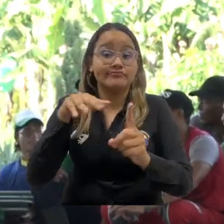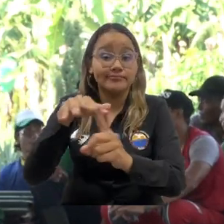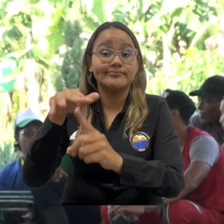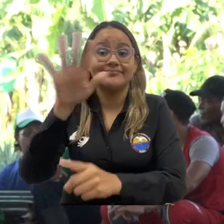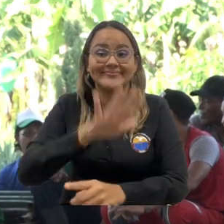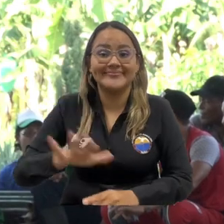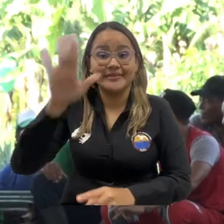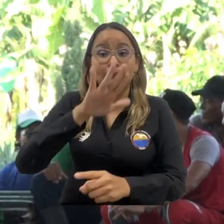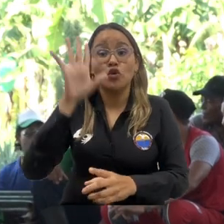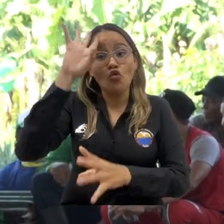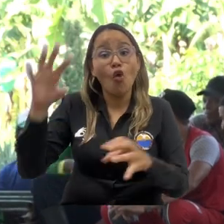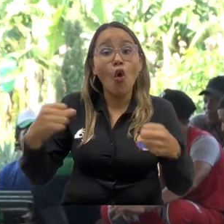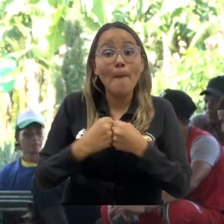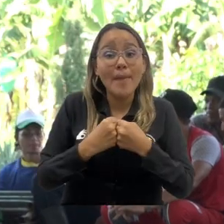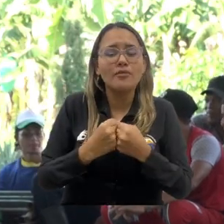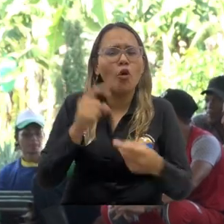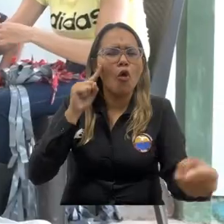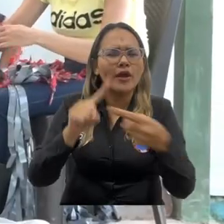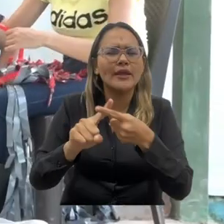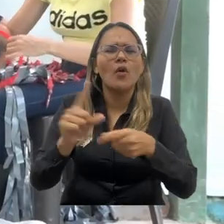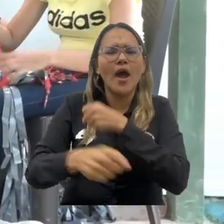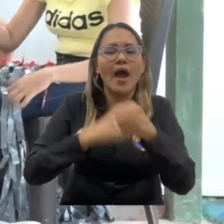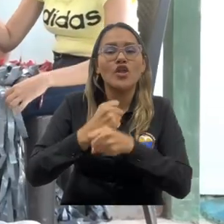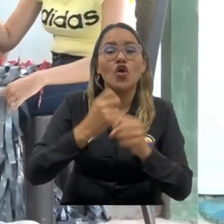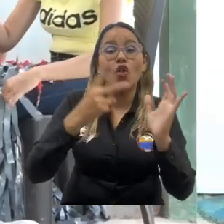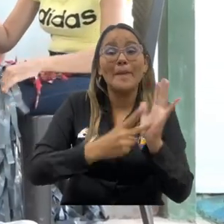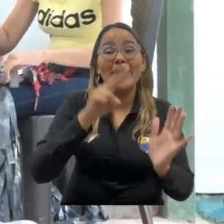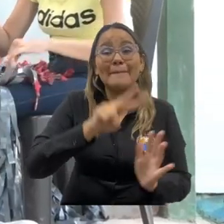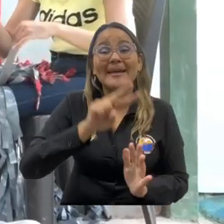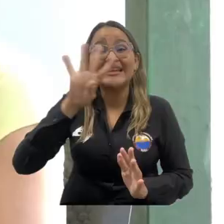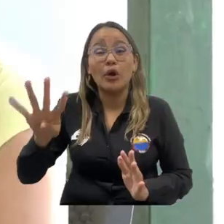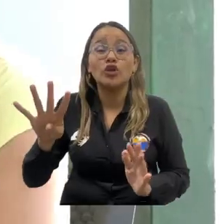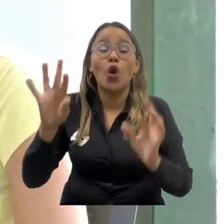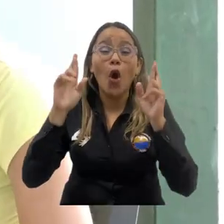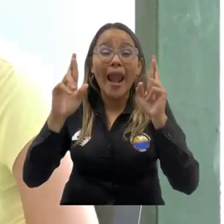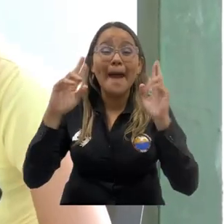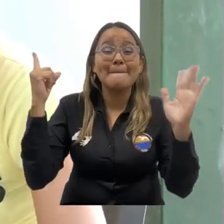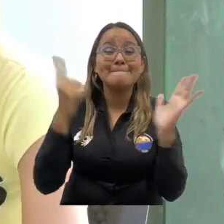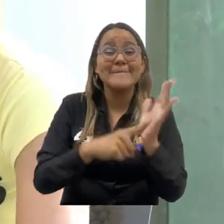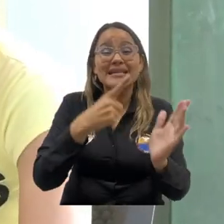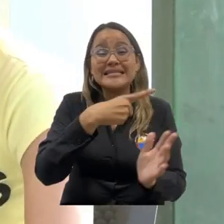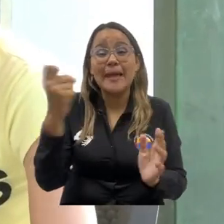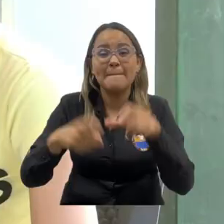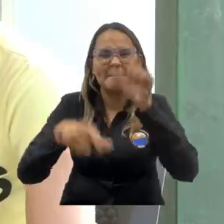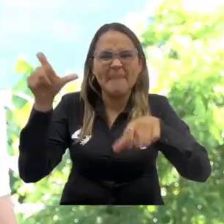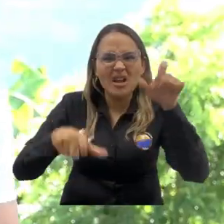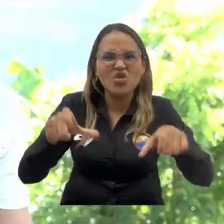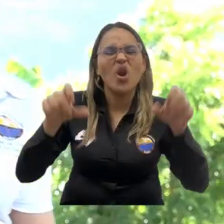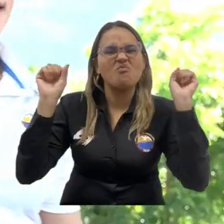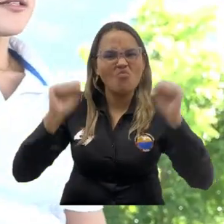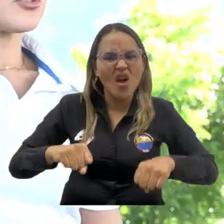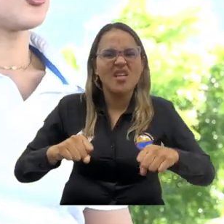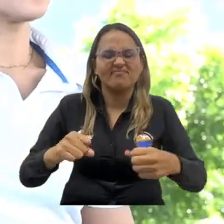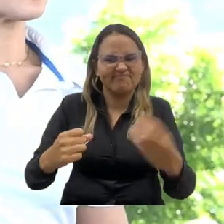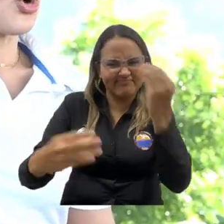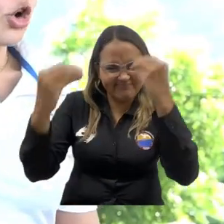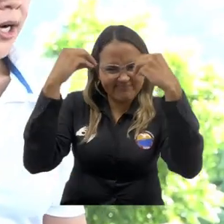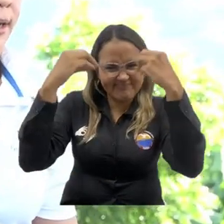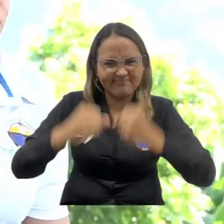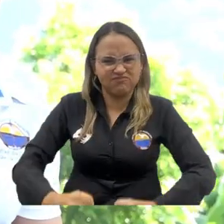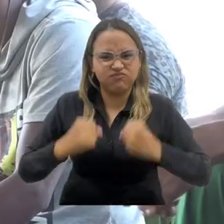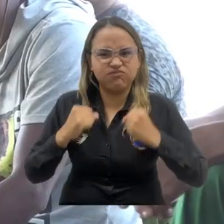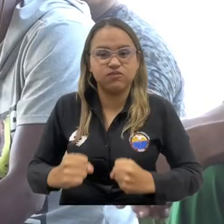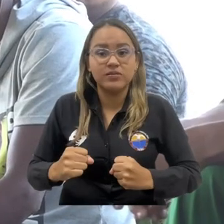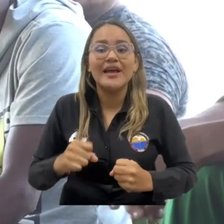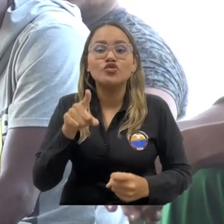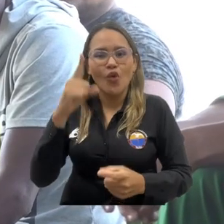a sus hijos y también a la región. El convenio proyecta a 2024 impactar a cerca de 1.100 trabajadores quienes han